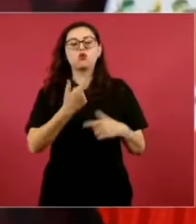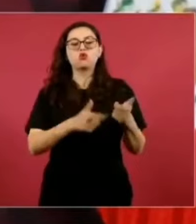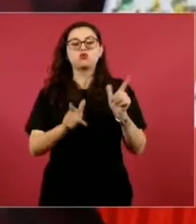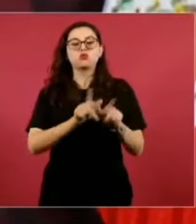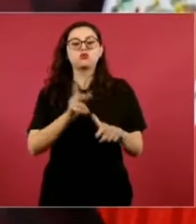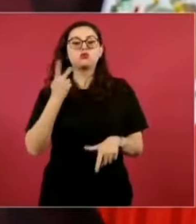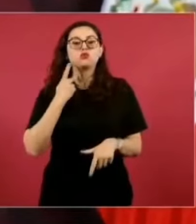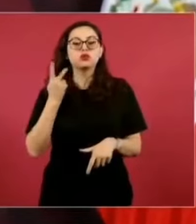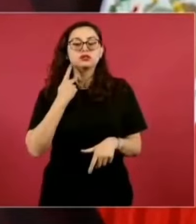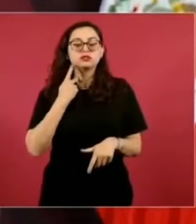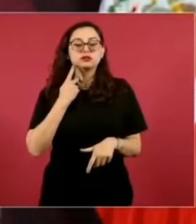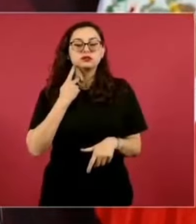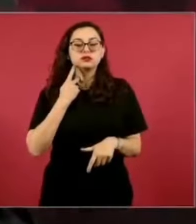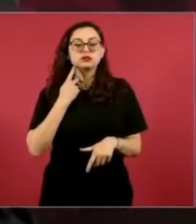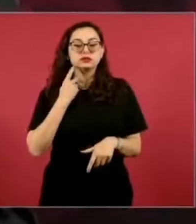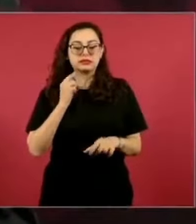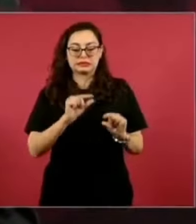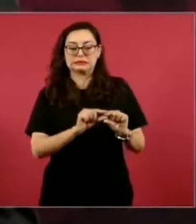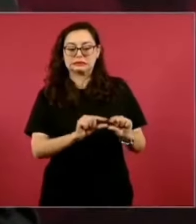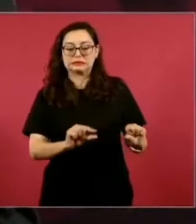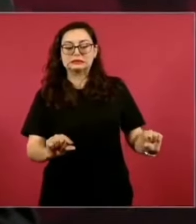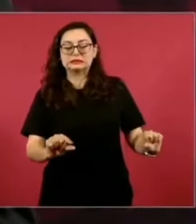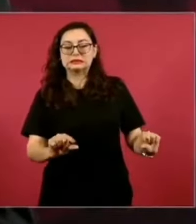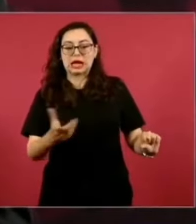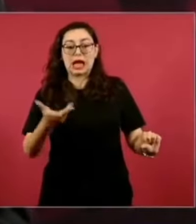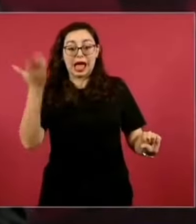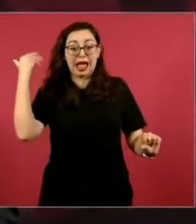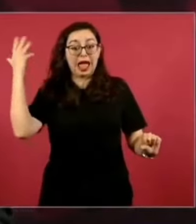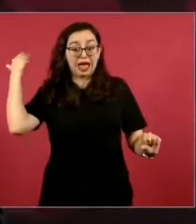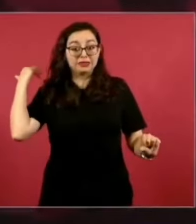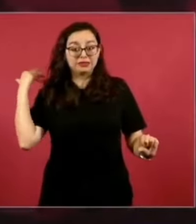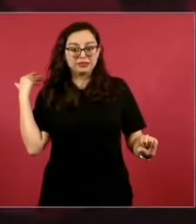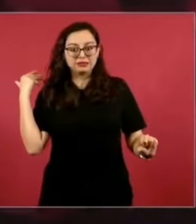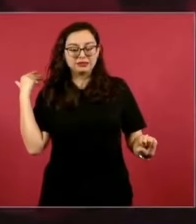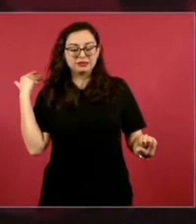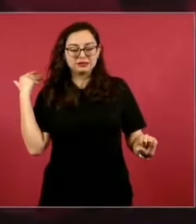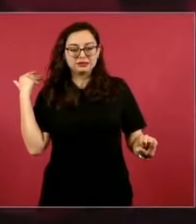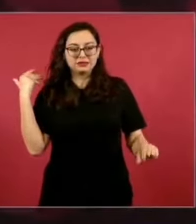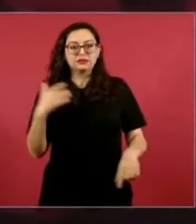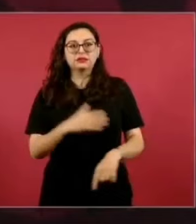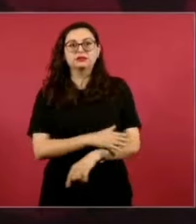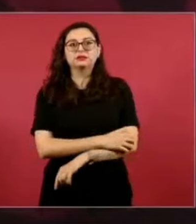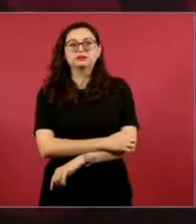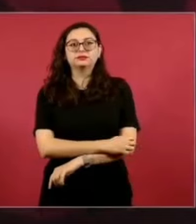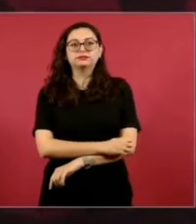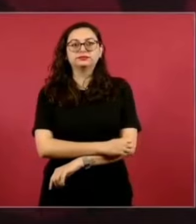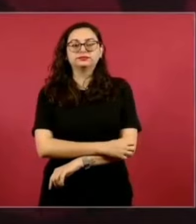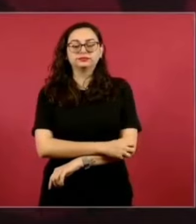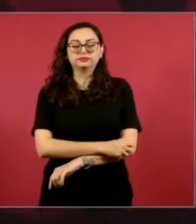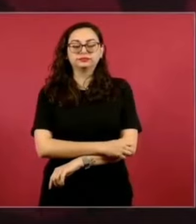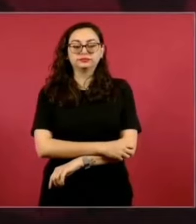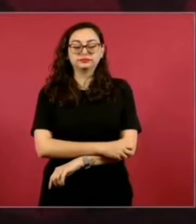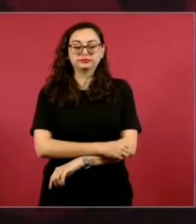Ahora que sacó su postura,